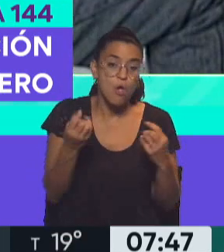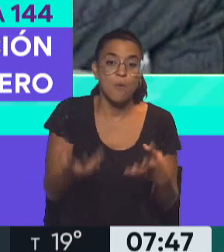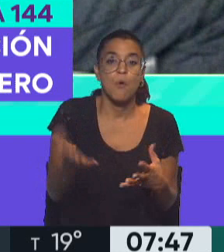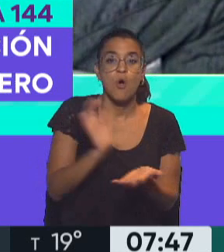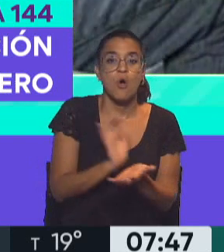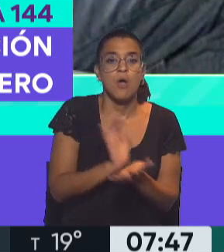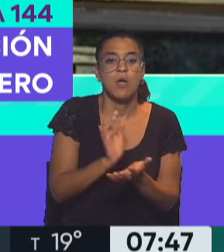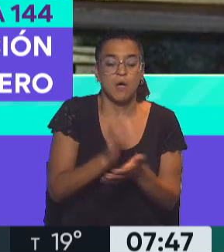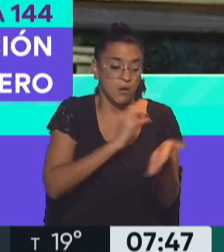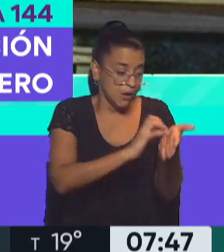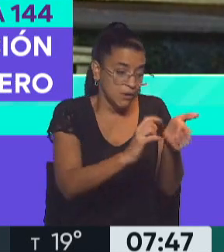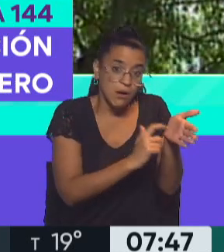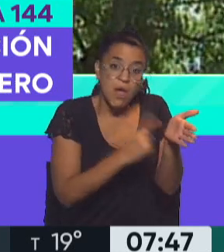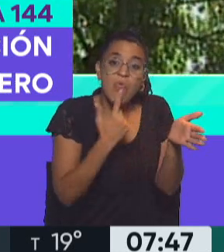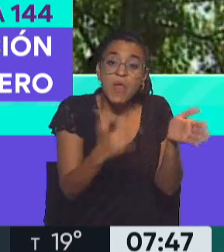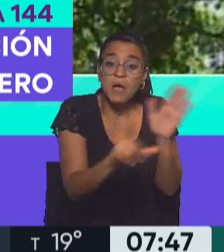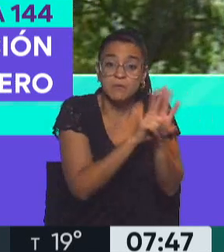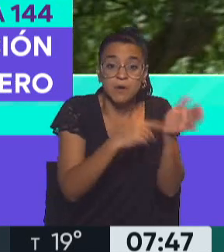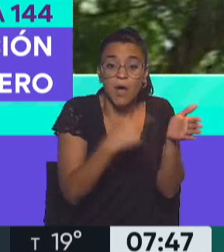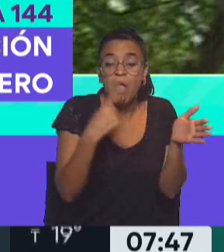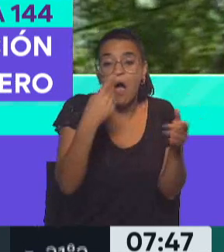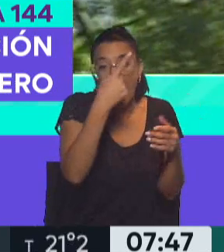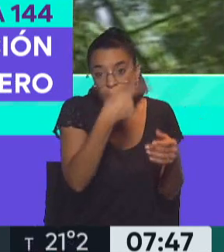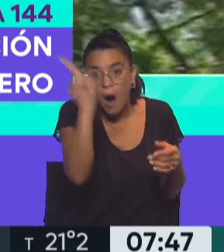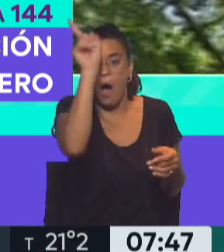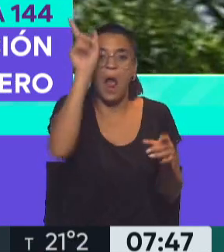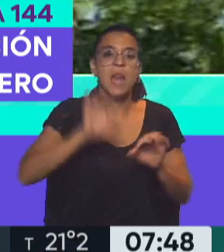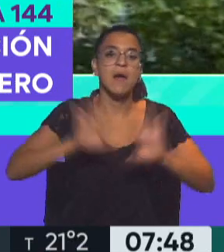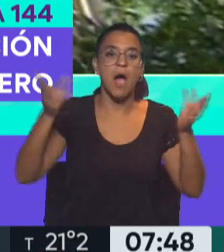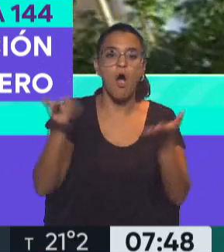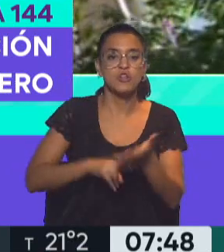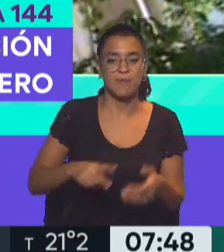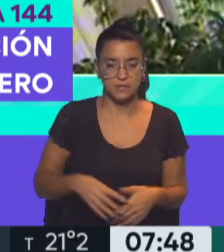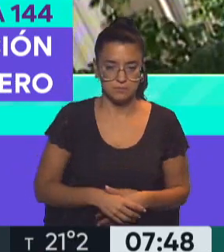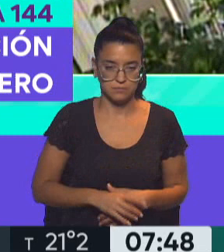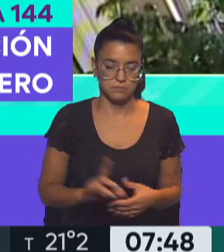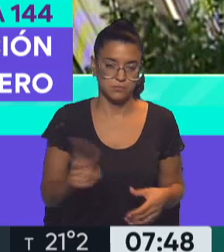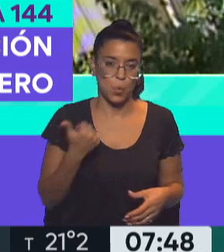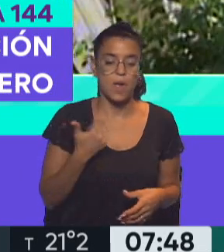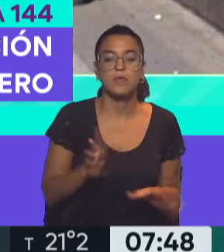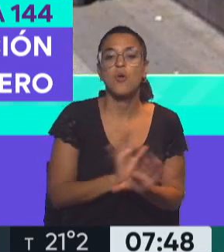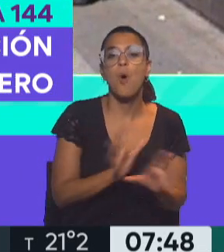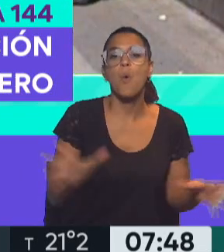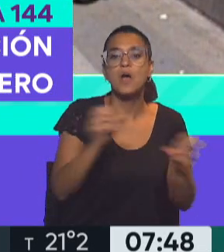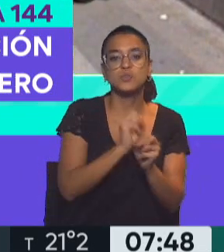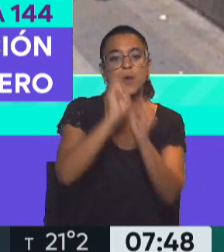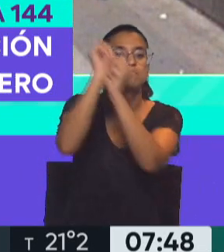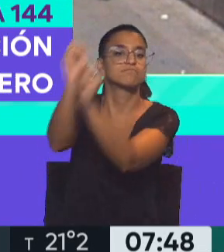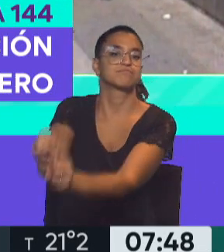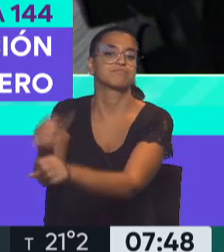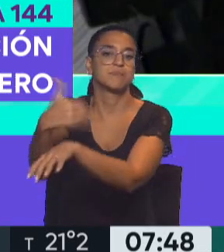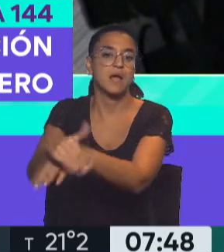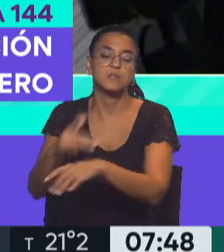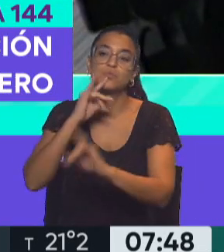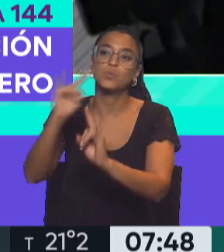letra fría lo dice, lo sacan normalmente en libertad. Es decir, saltan la basura de la calle para que se haga cargo la